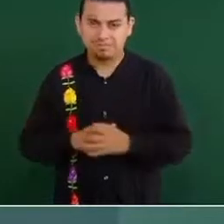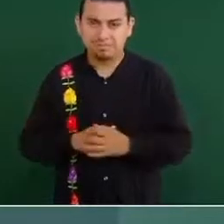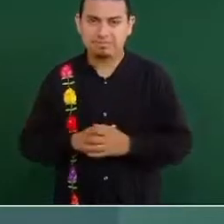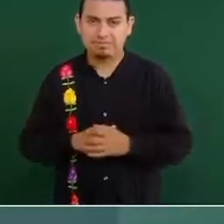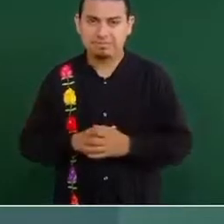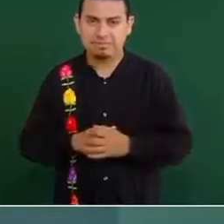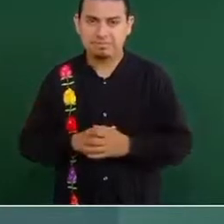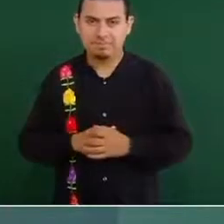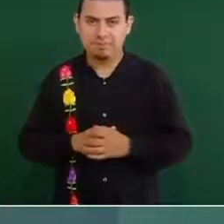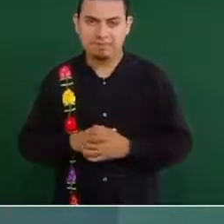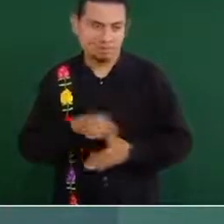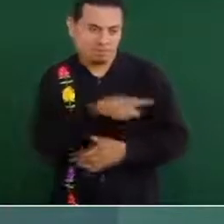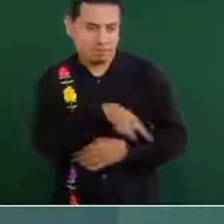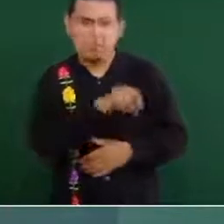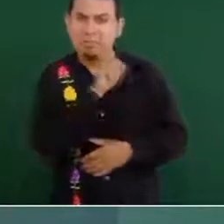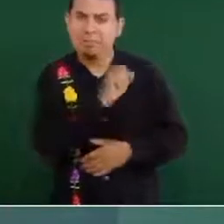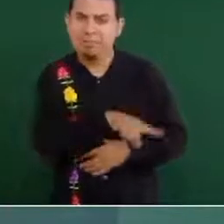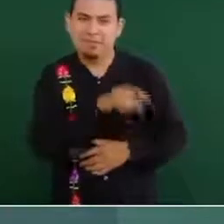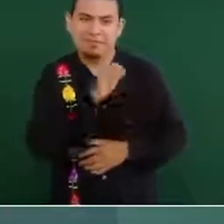nada más que